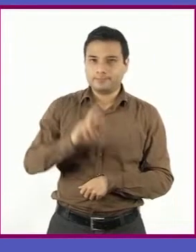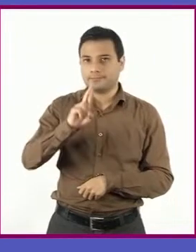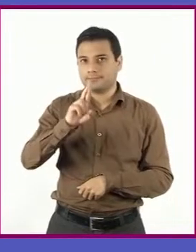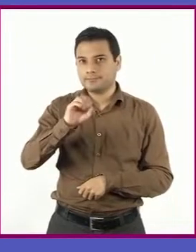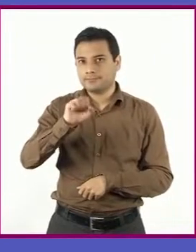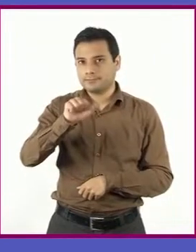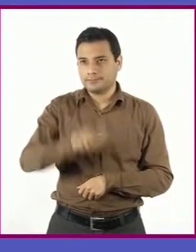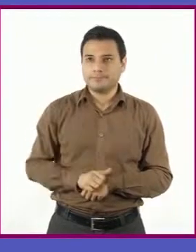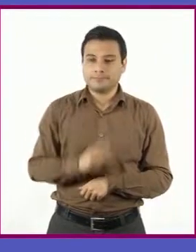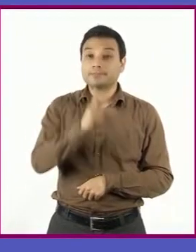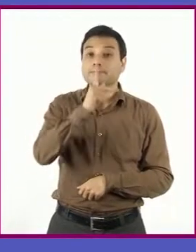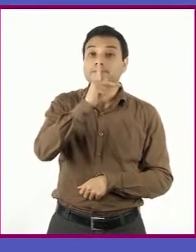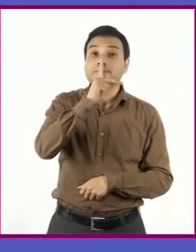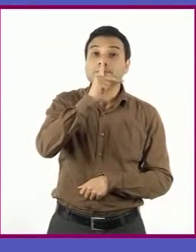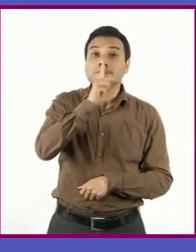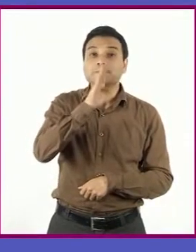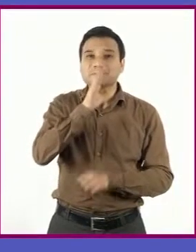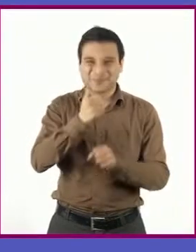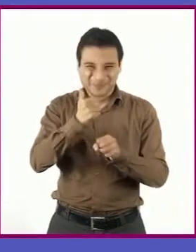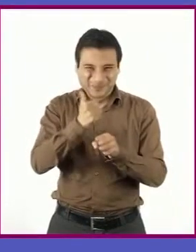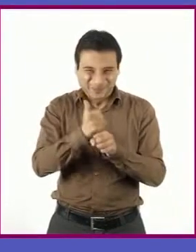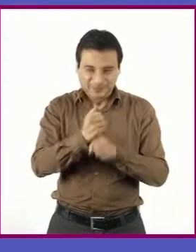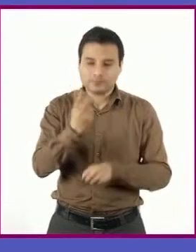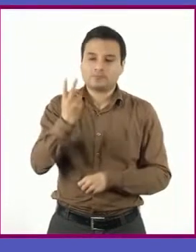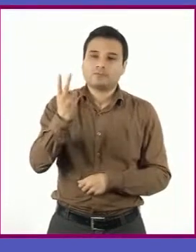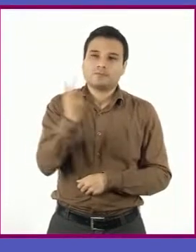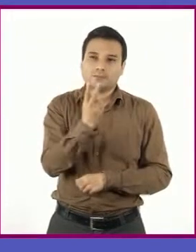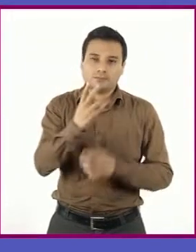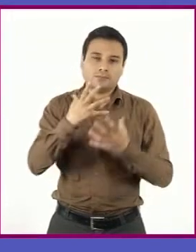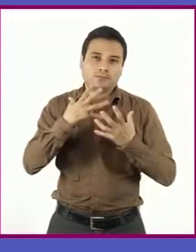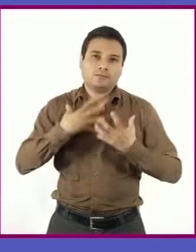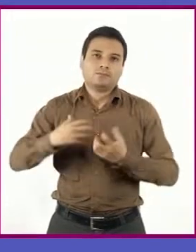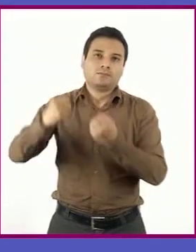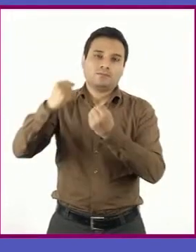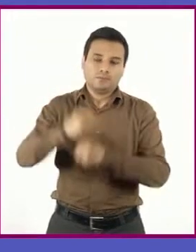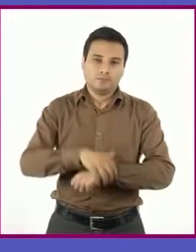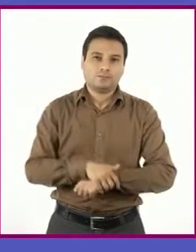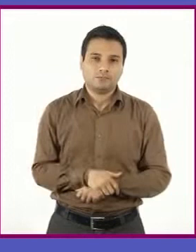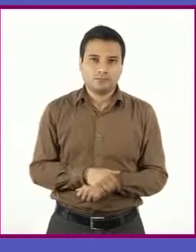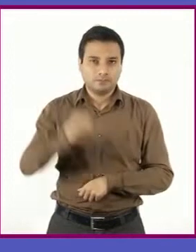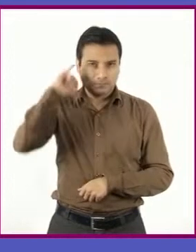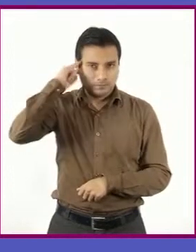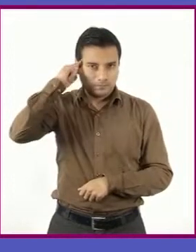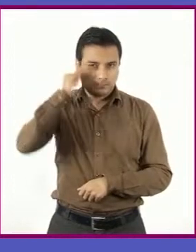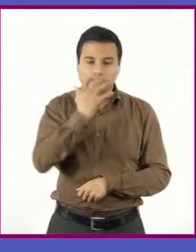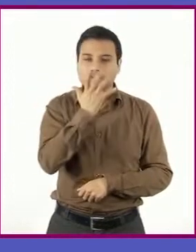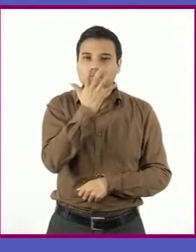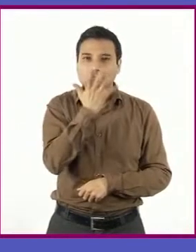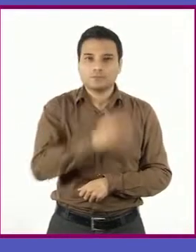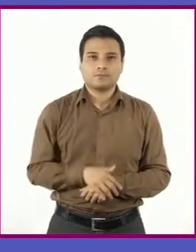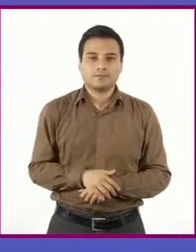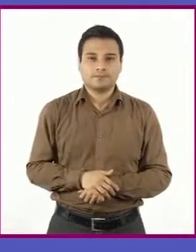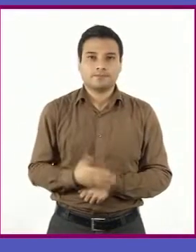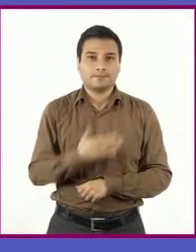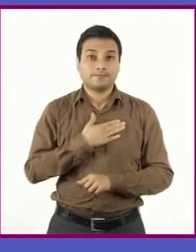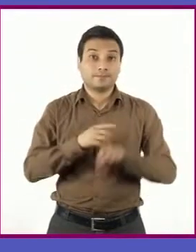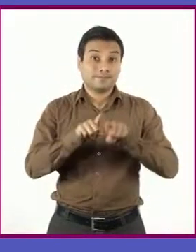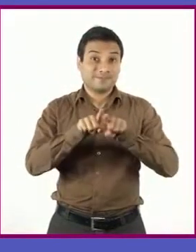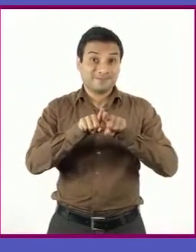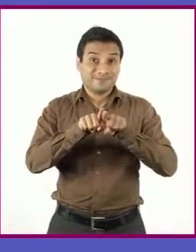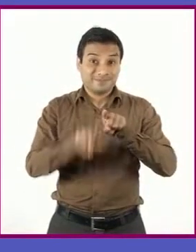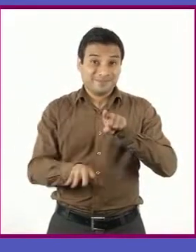paternos, Pedro Juárez y Justa López, indios también de la nación zapoteca. Mi hermana María Longinos,